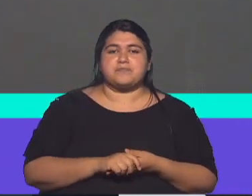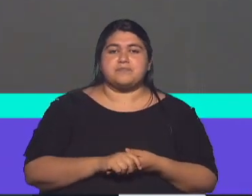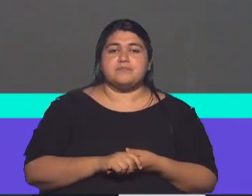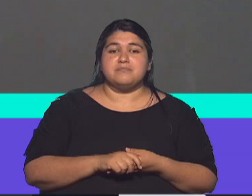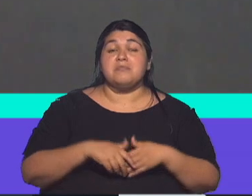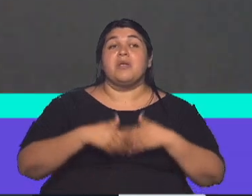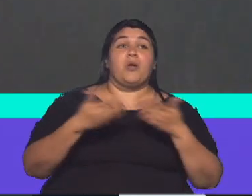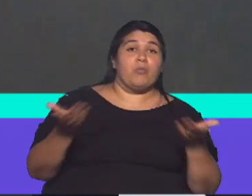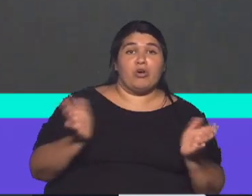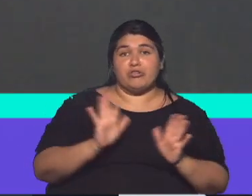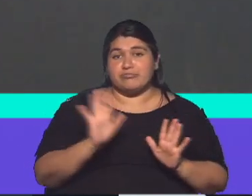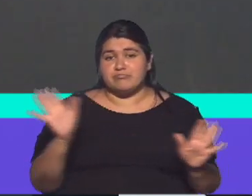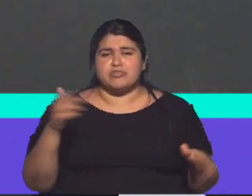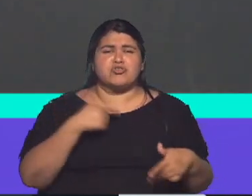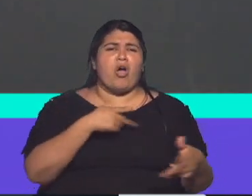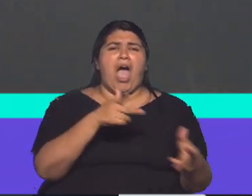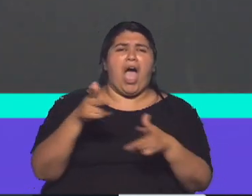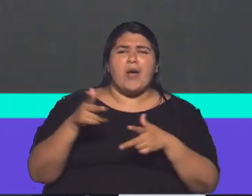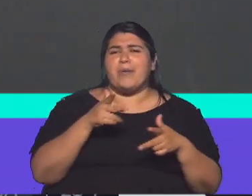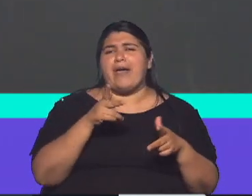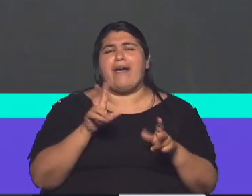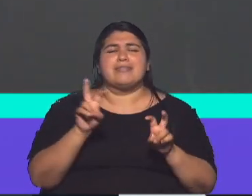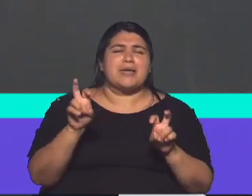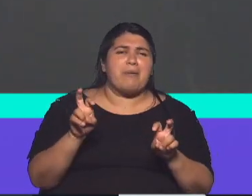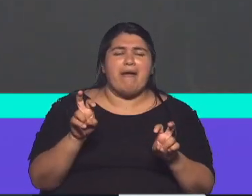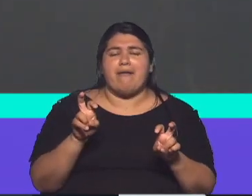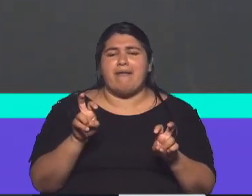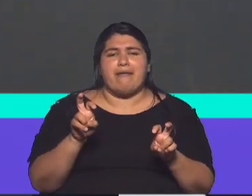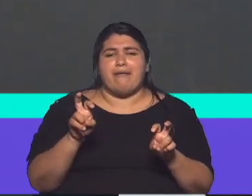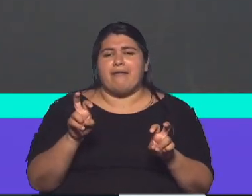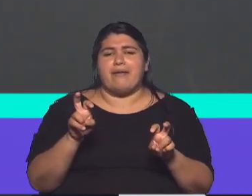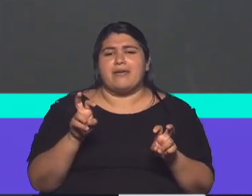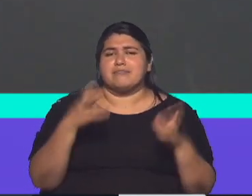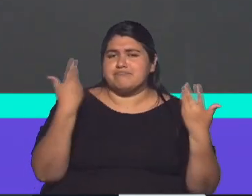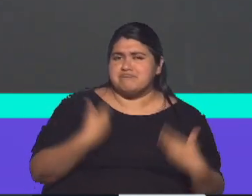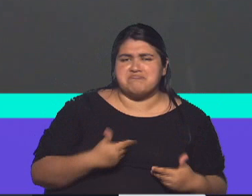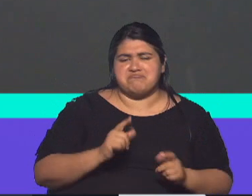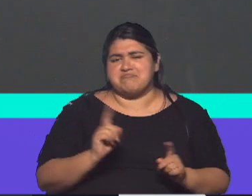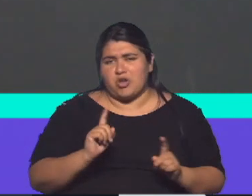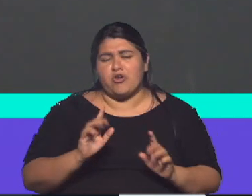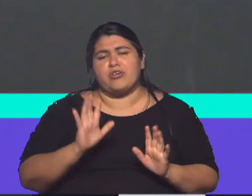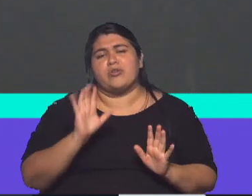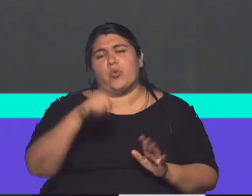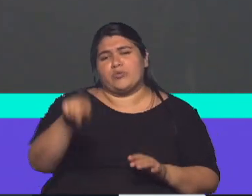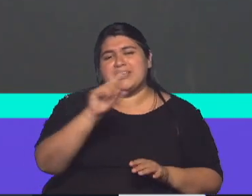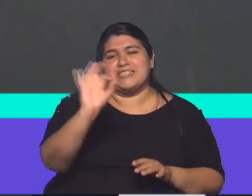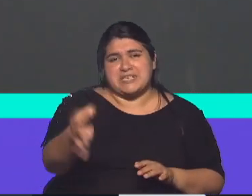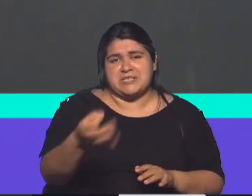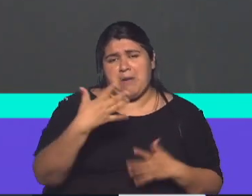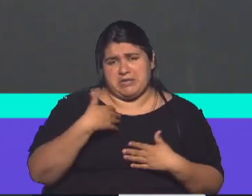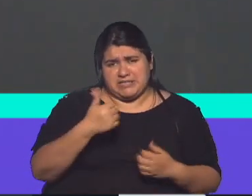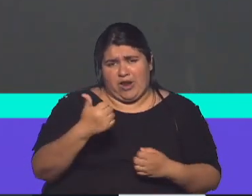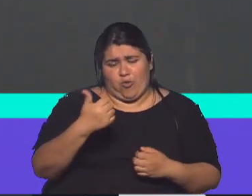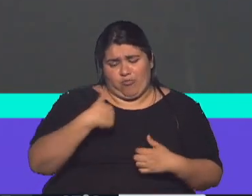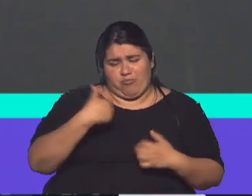Bueno, gente, nada, no voy a hablar de mucho de mi tema, así que ya saben que estoy bien,